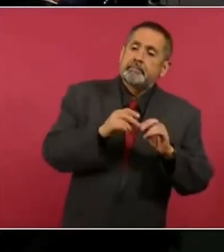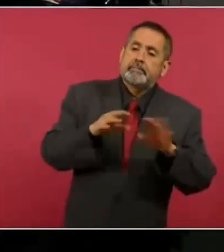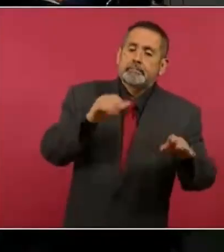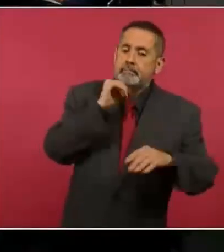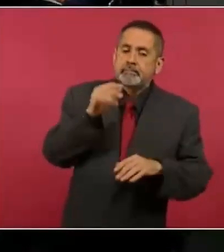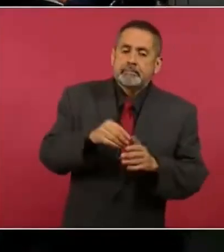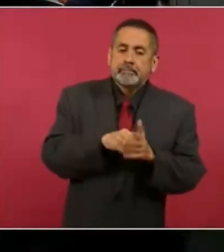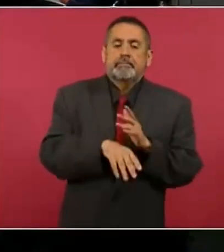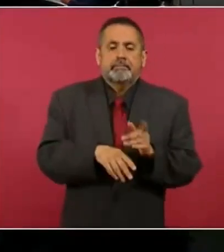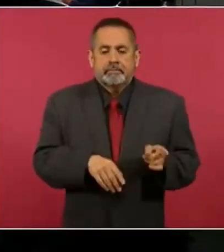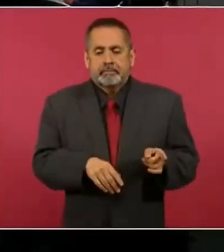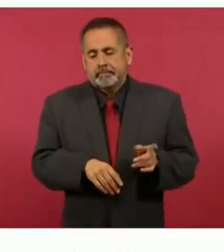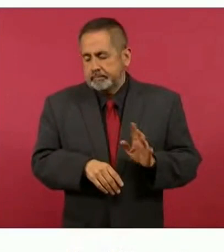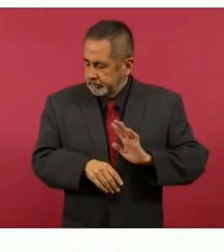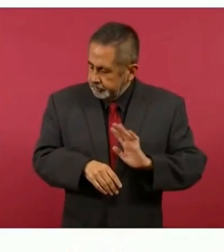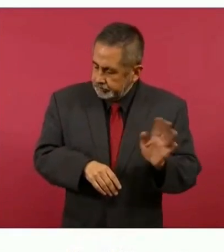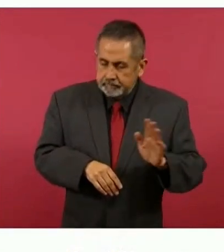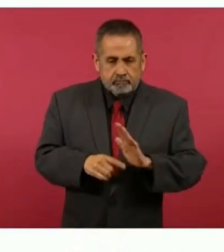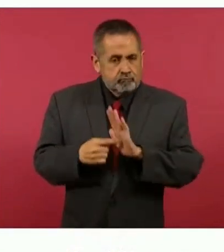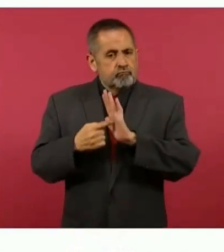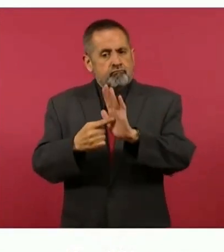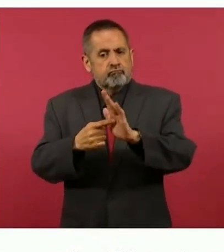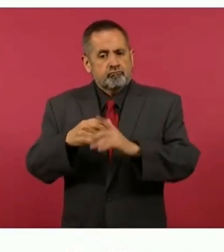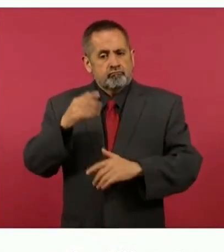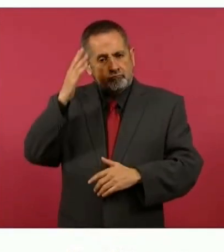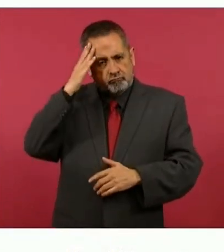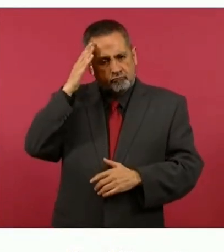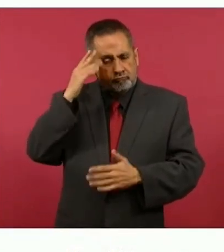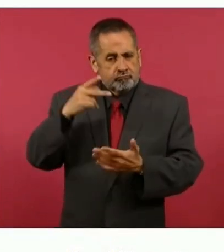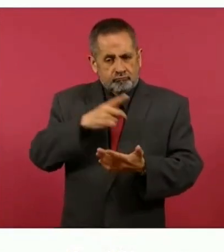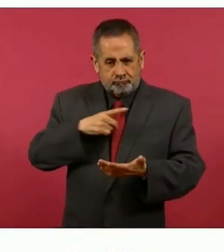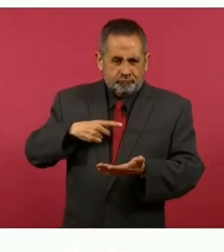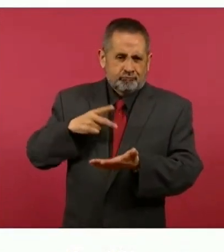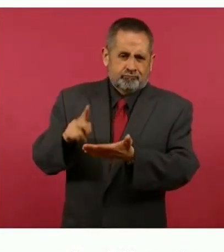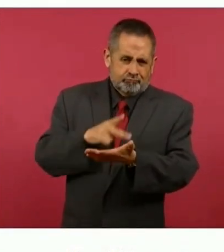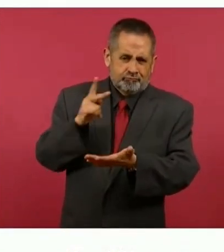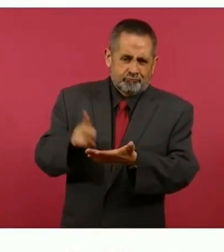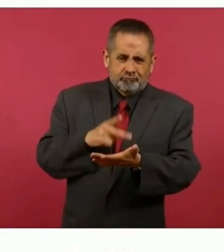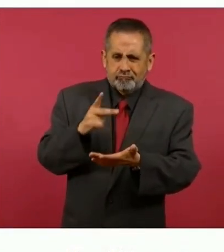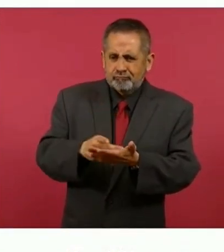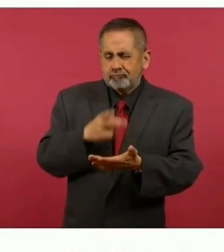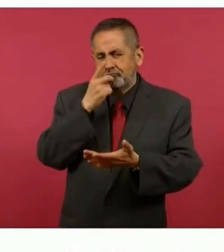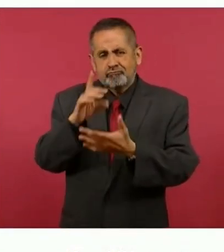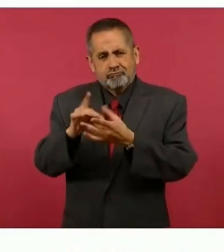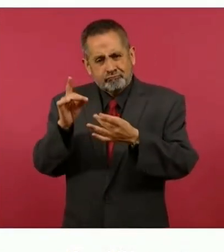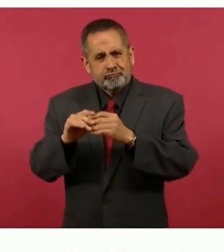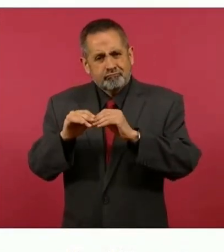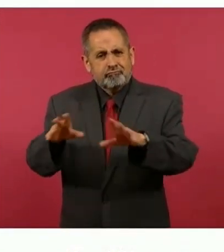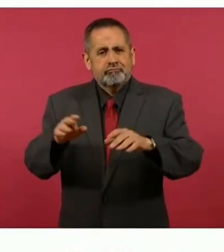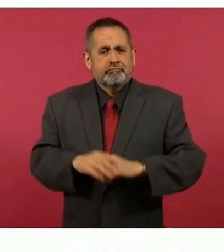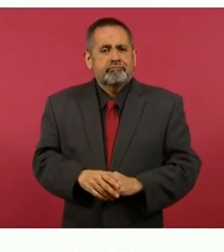Por eso digo de que un dirigente tiene que repetirse, a diferencia de un escritor.